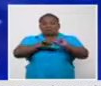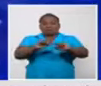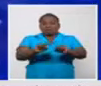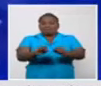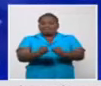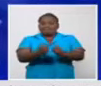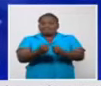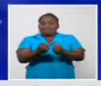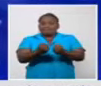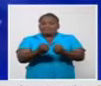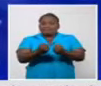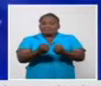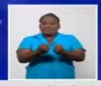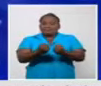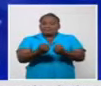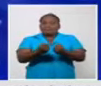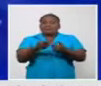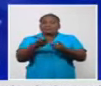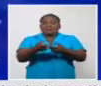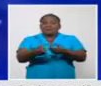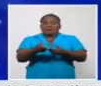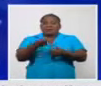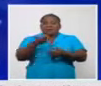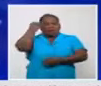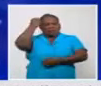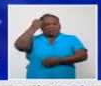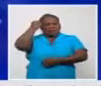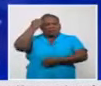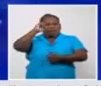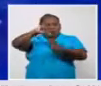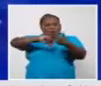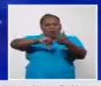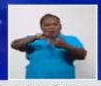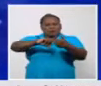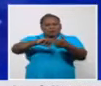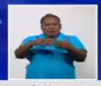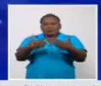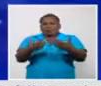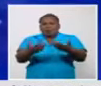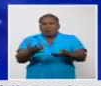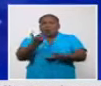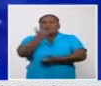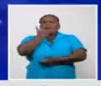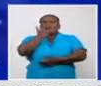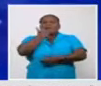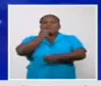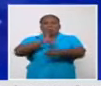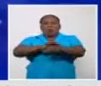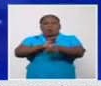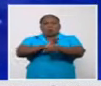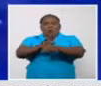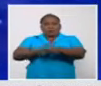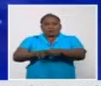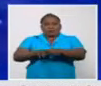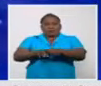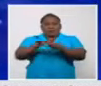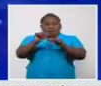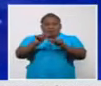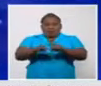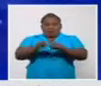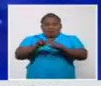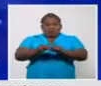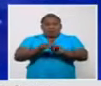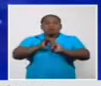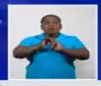teniendo en cuenta el comportamiento de la tasa de incidencia, que además aquí lo vamos brindando diariamente